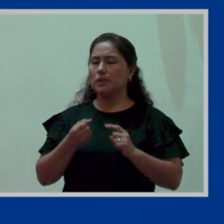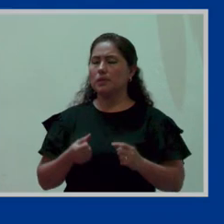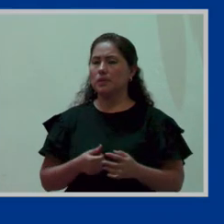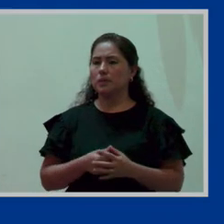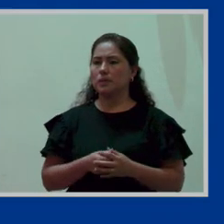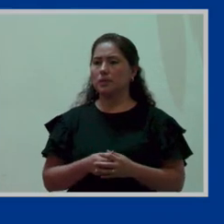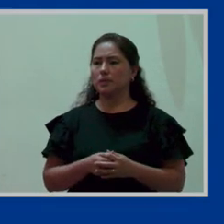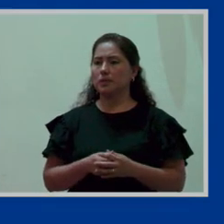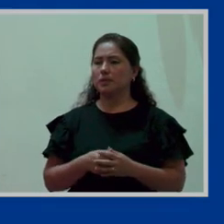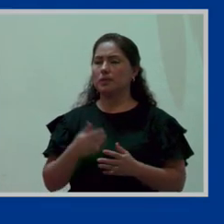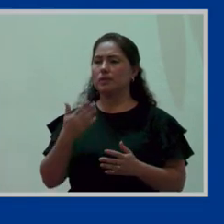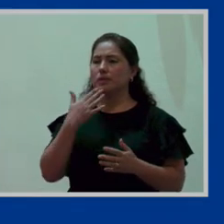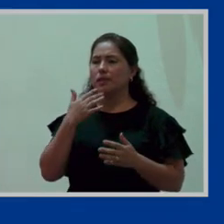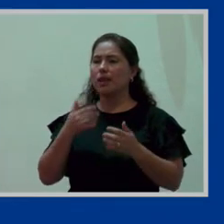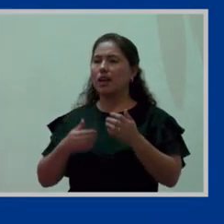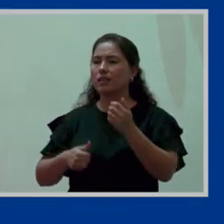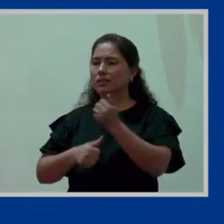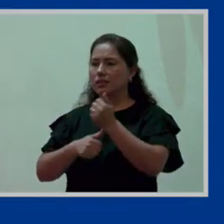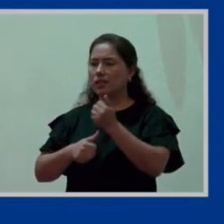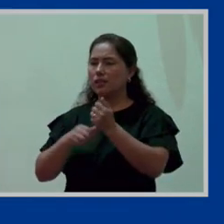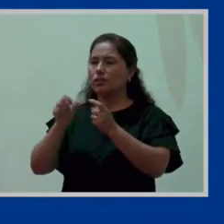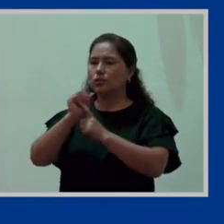asistencia social ¿no?